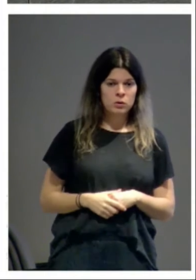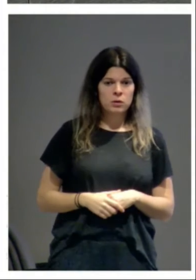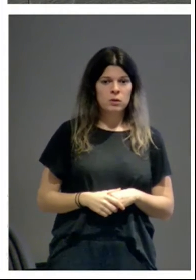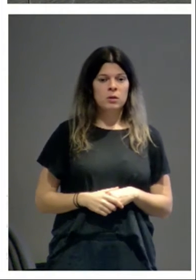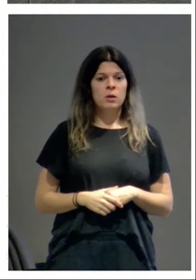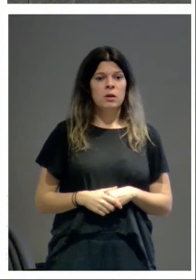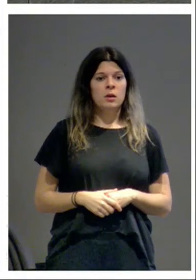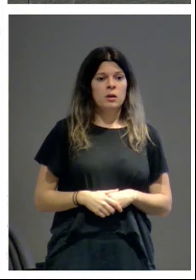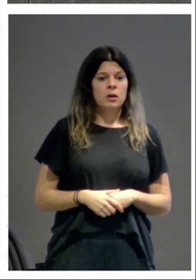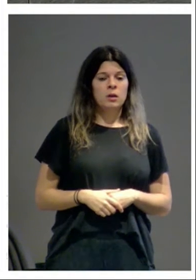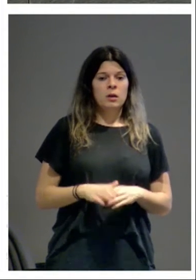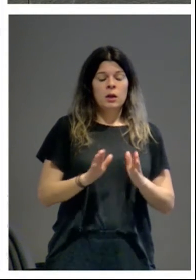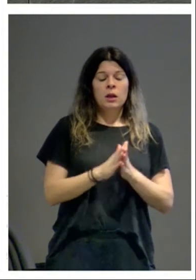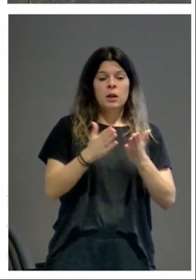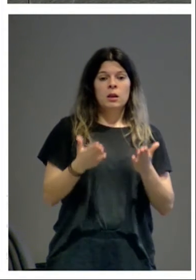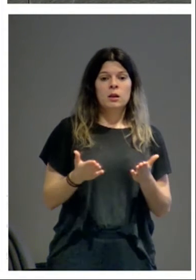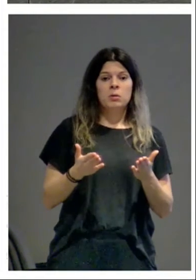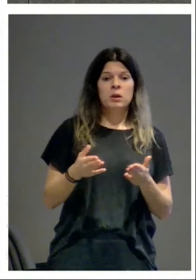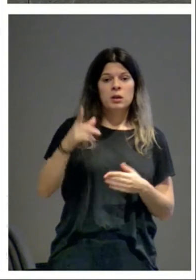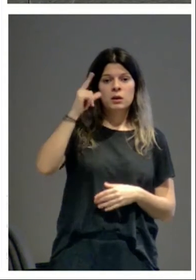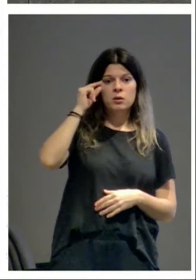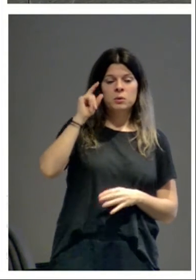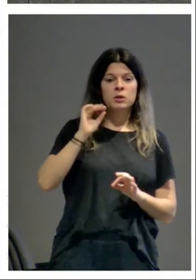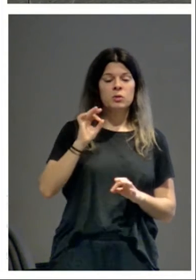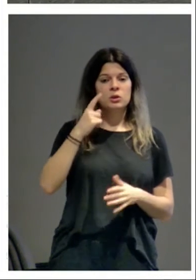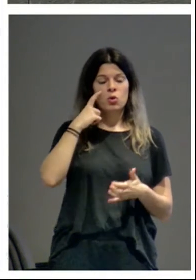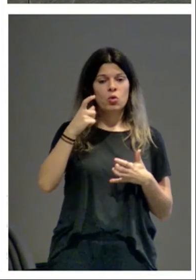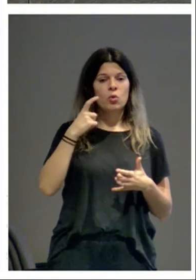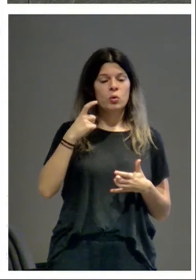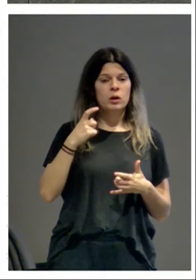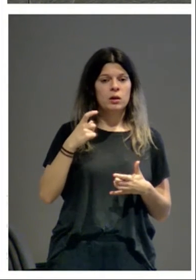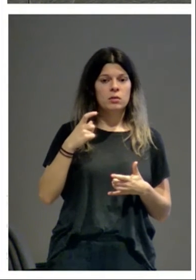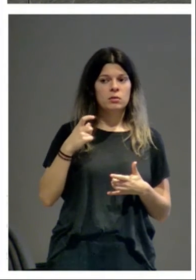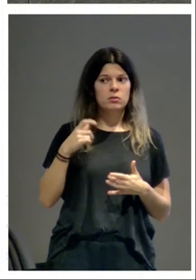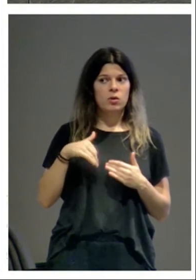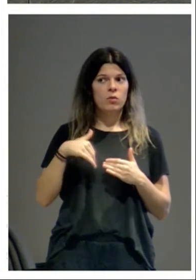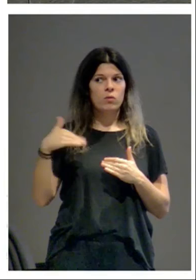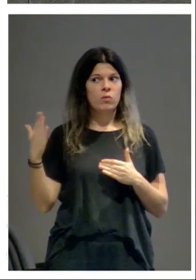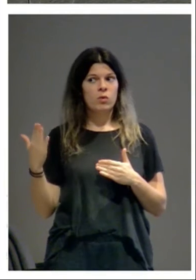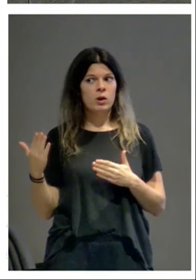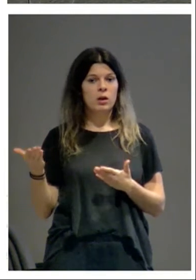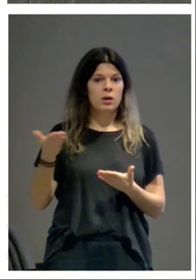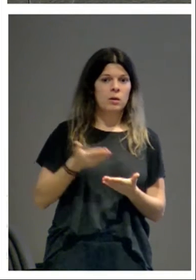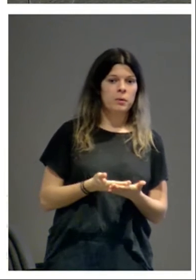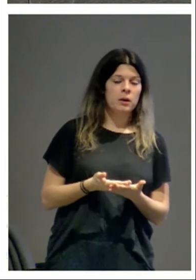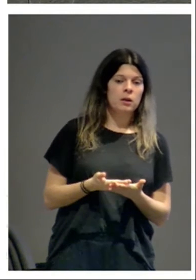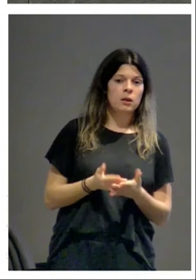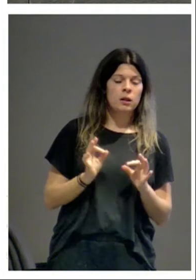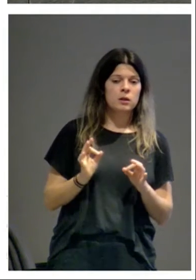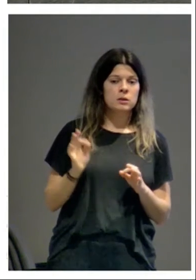la enciclopedia del románico, que es otra obra encargada desde fuera y que tiene un planteamiento,